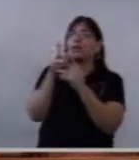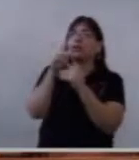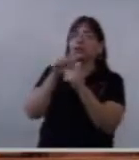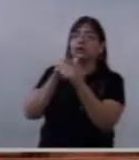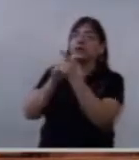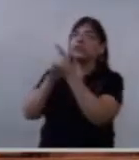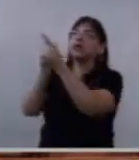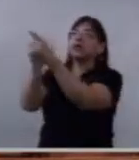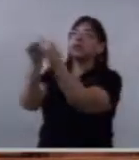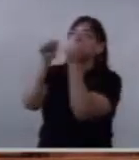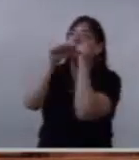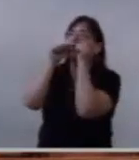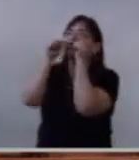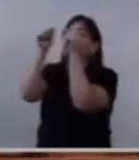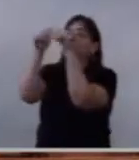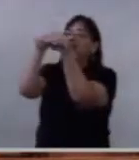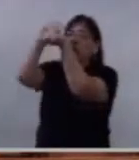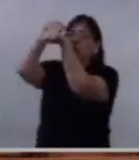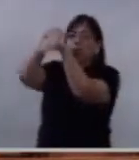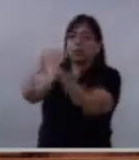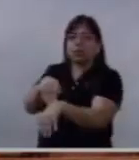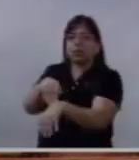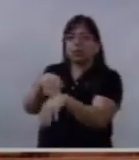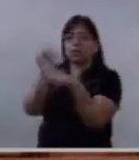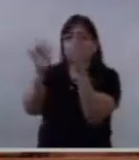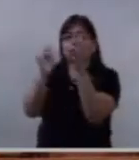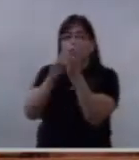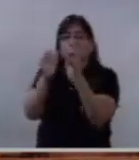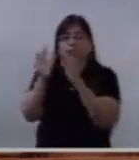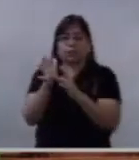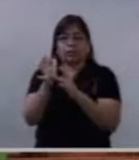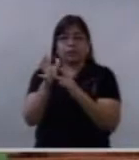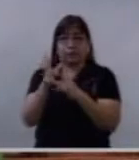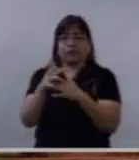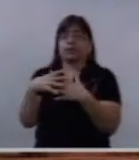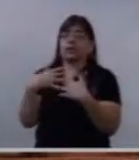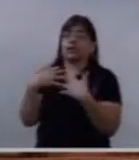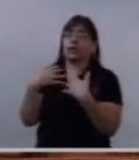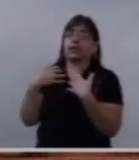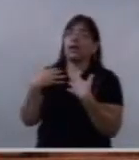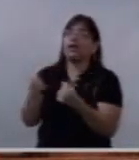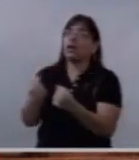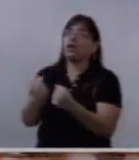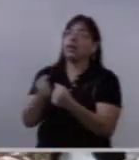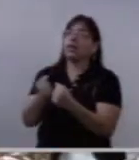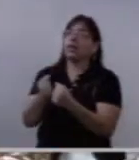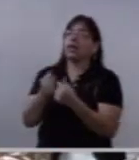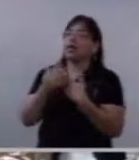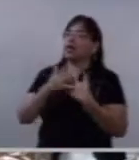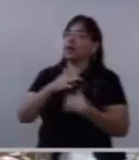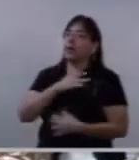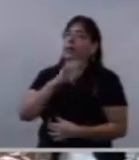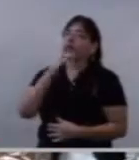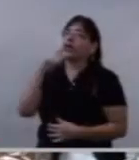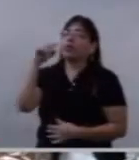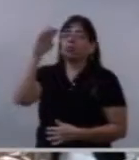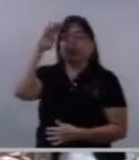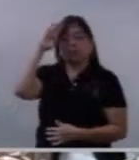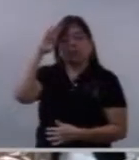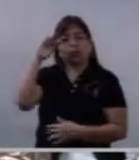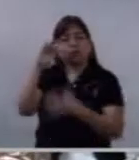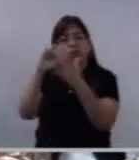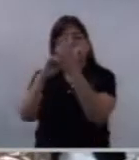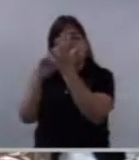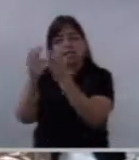solo escuchándolo a Él, dejándonos convencer por su palabra y por su